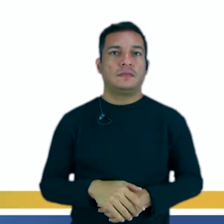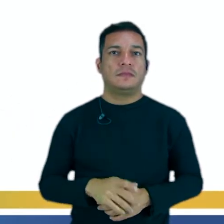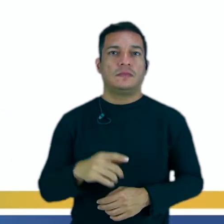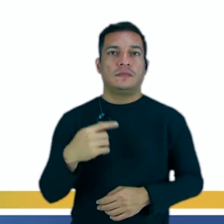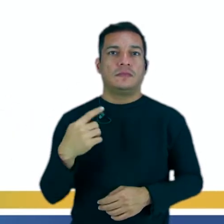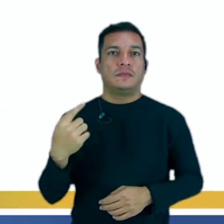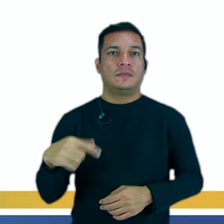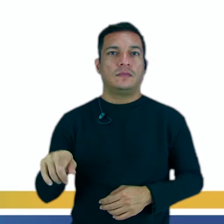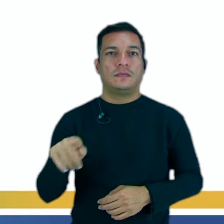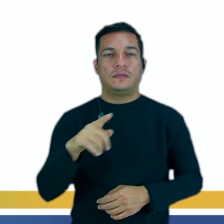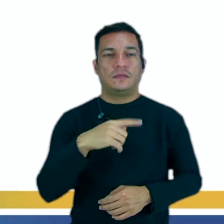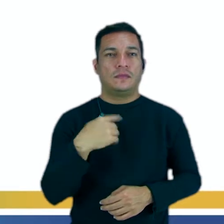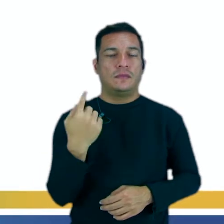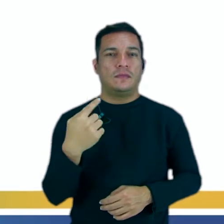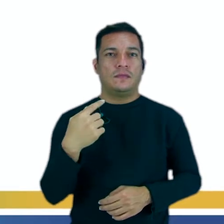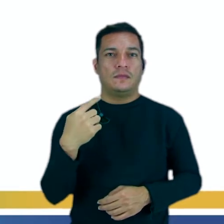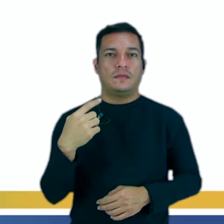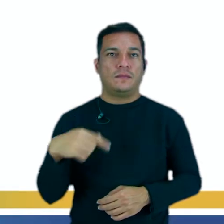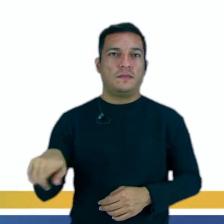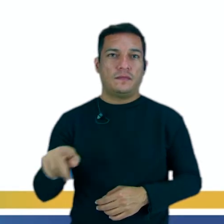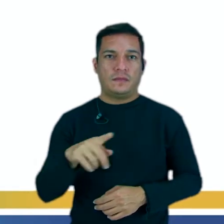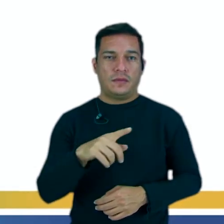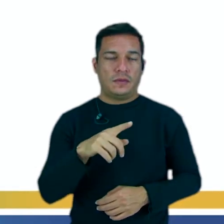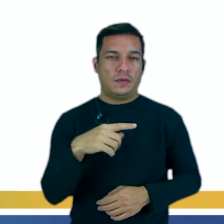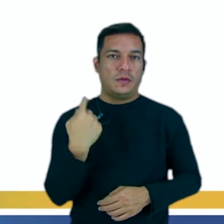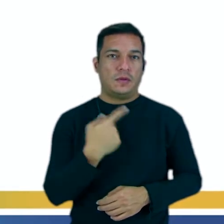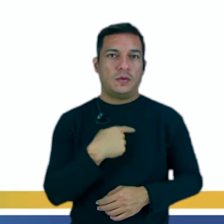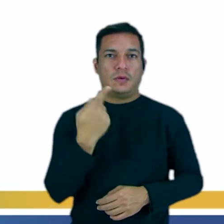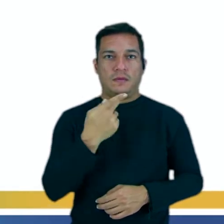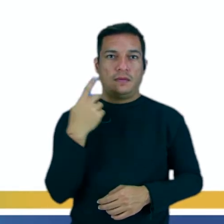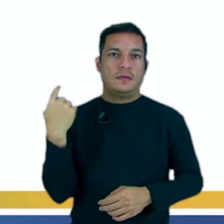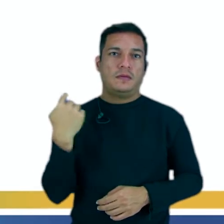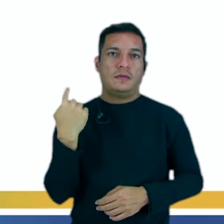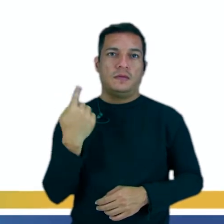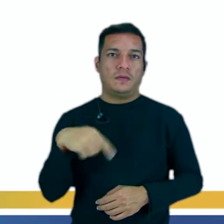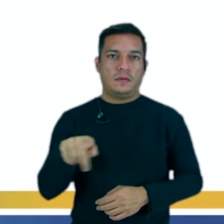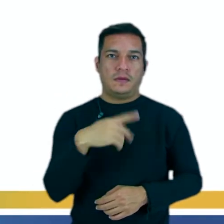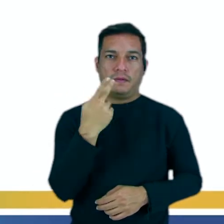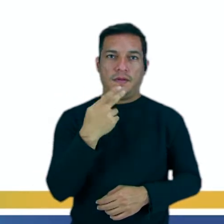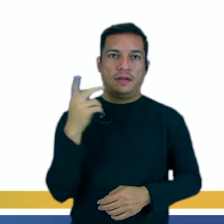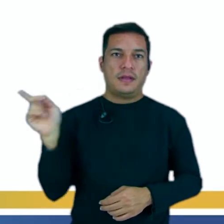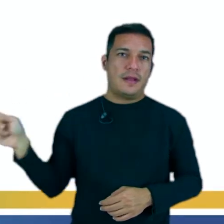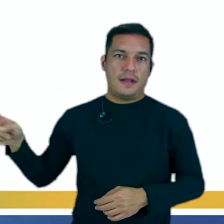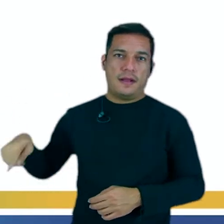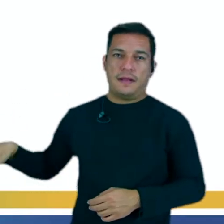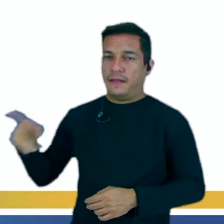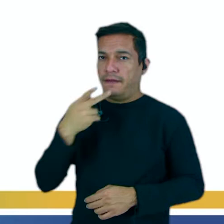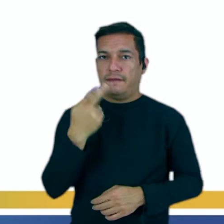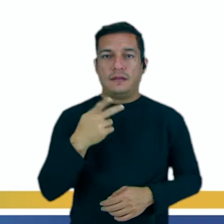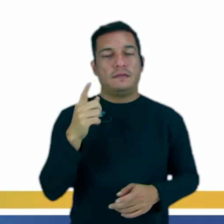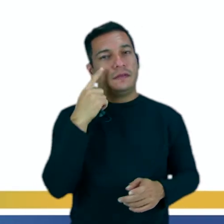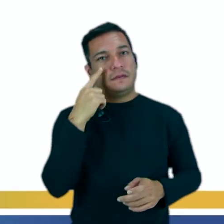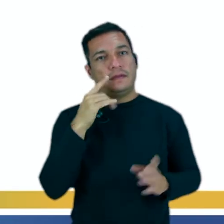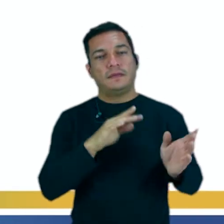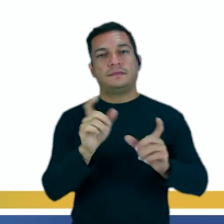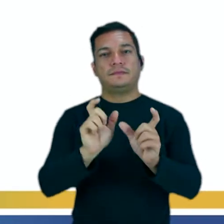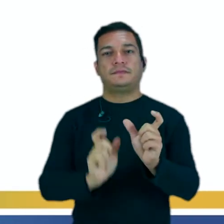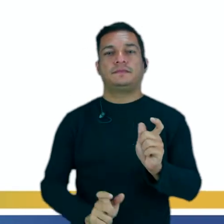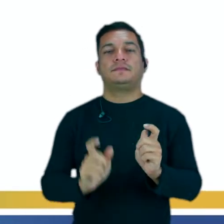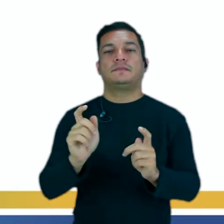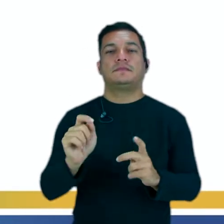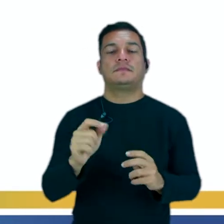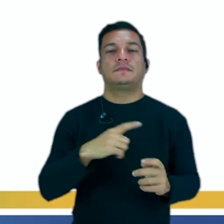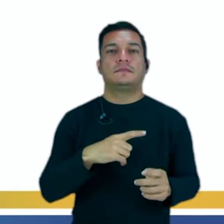hablamos vosotros. Habláis y ellos, ellas y ustedes hablan. Entonces, observen que ellos, durante la conjugación,